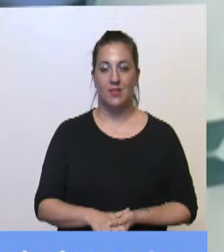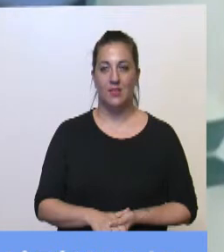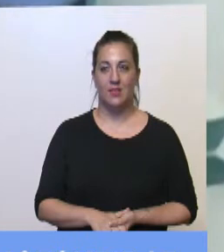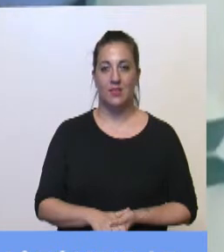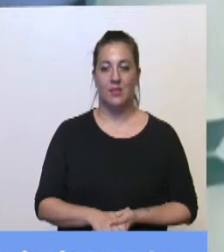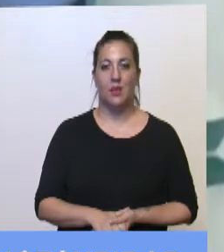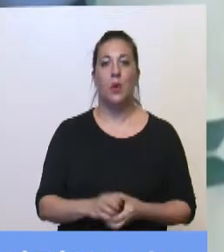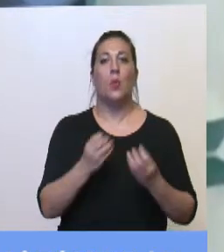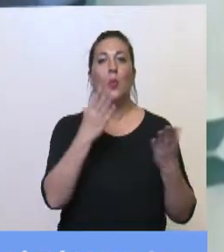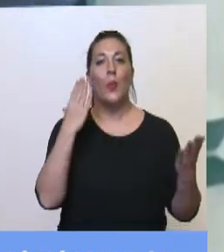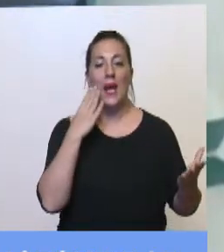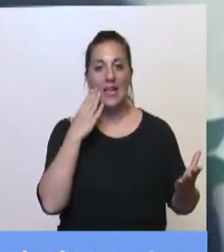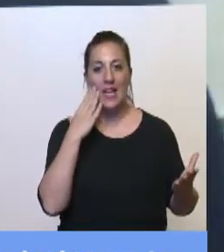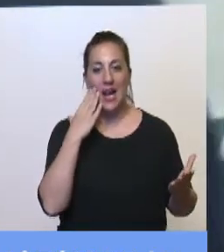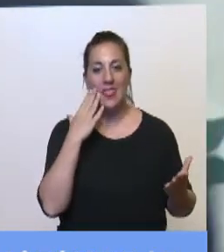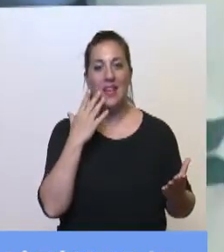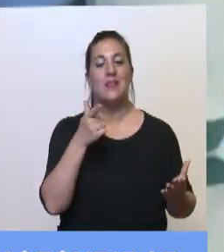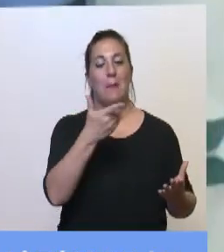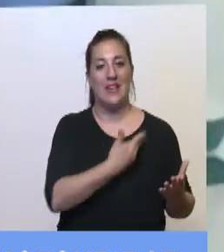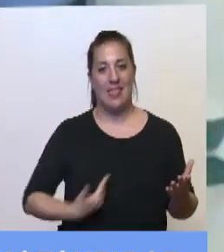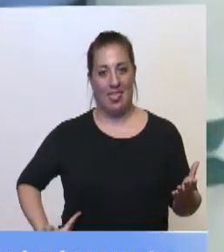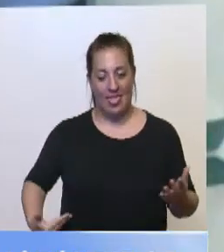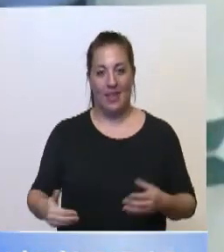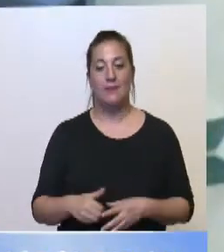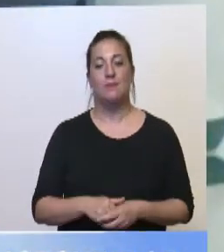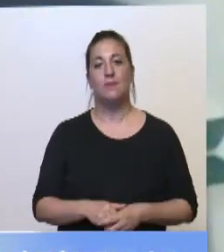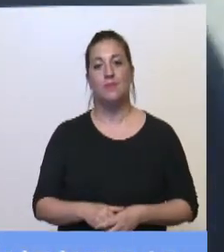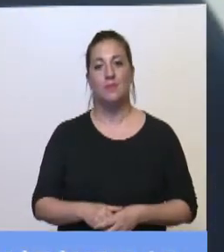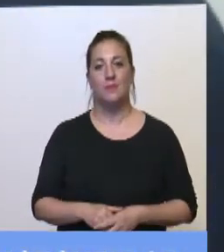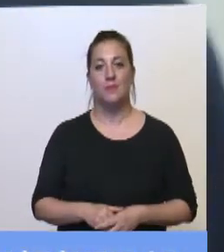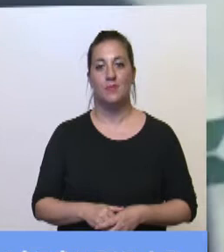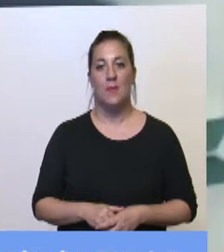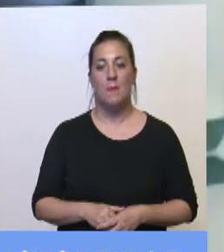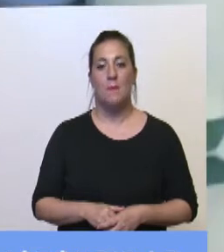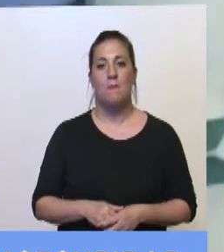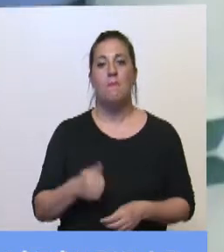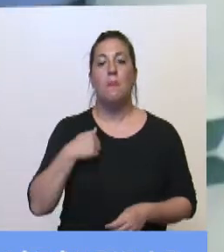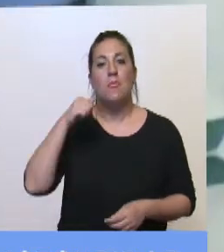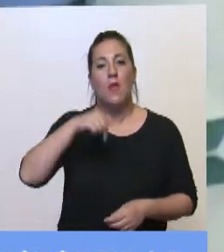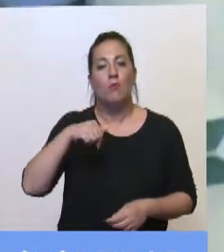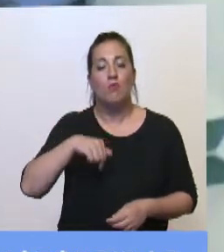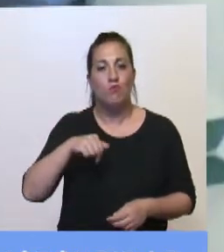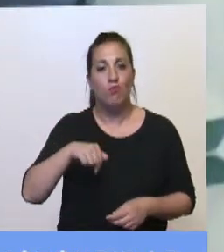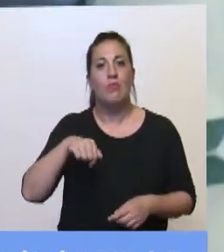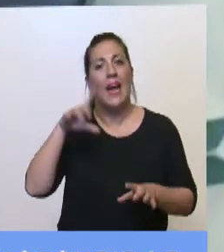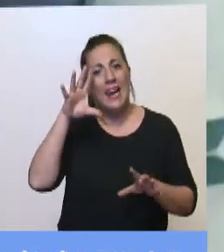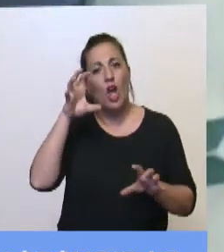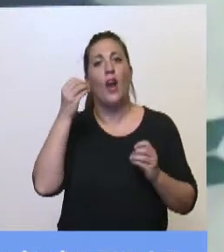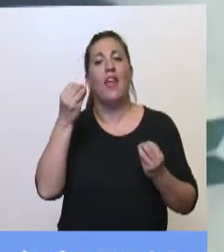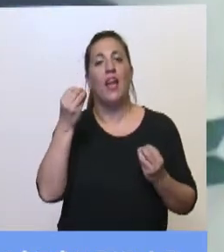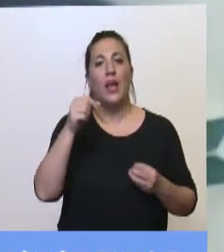Buenas tardes, señora Presidenta. Hoy recordar que es 21 de mayo,